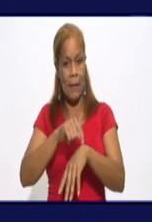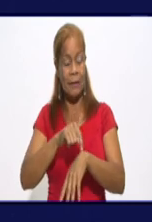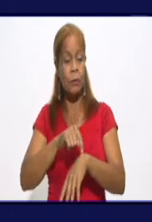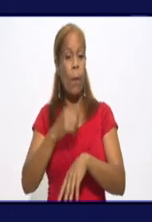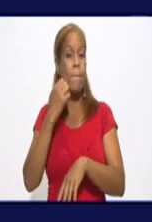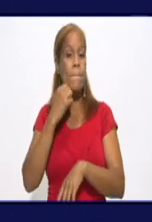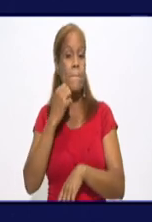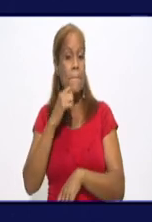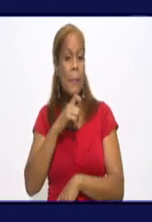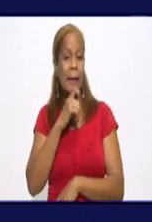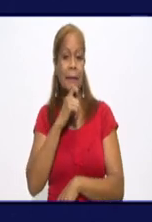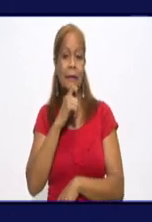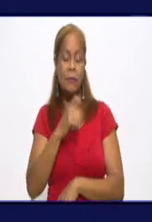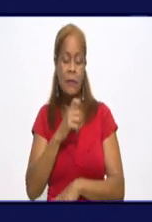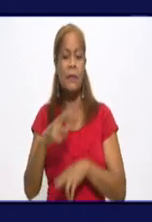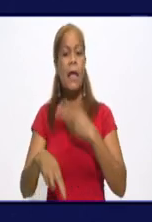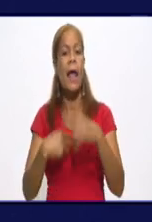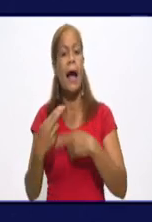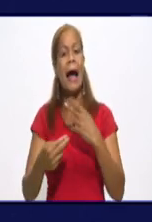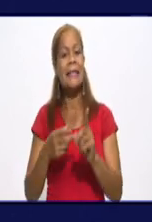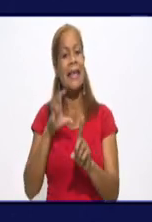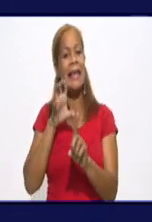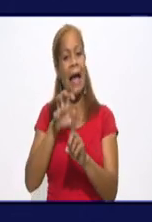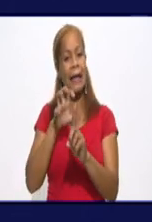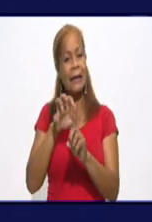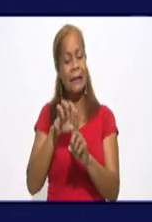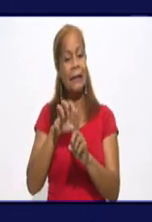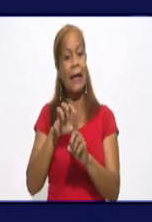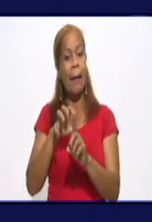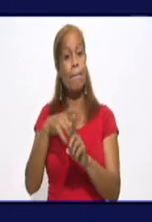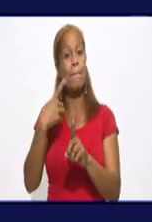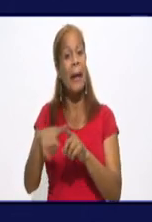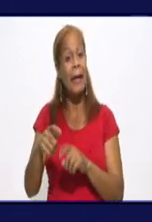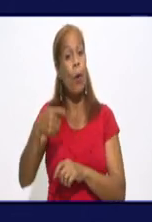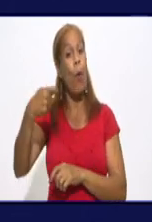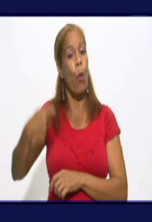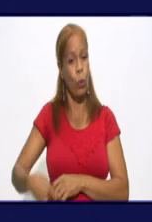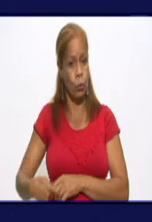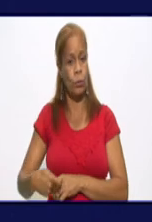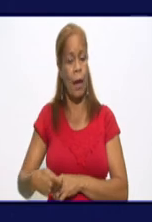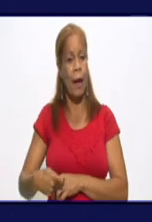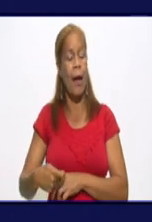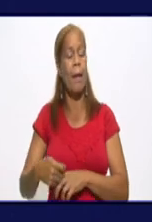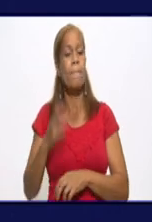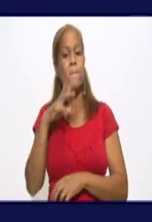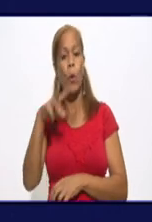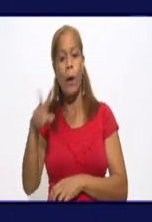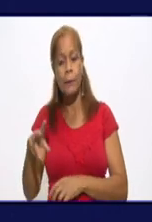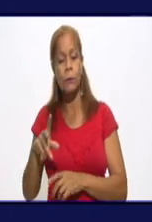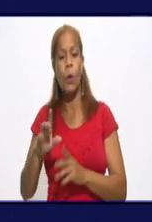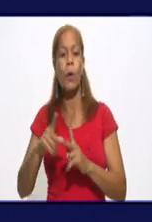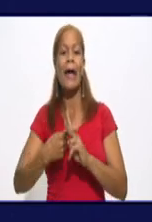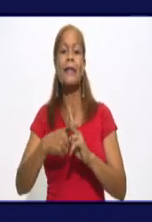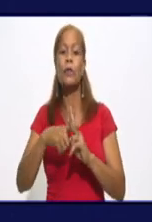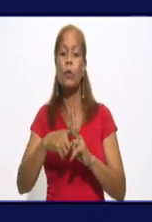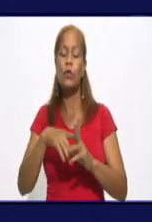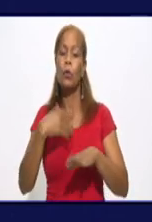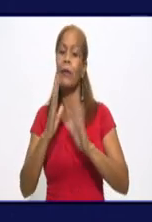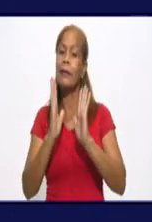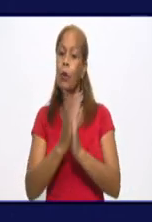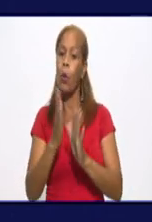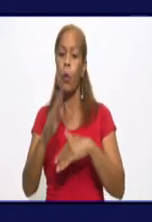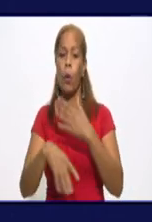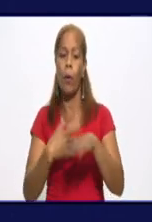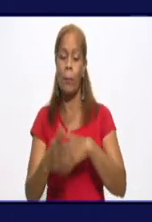ha correspondido hacer las críticas justas, constructivas, buscando la resolutividad de los problemas, y que, reitero,